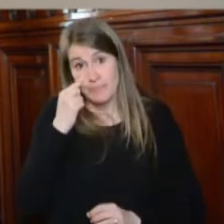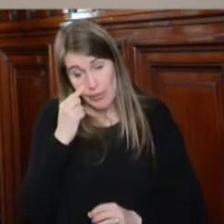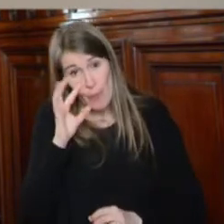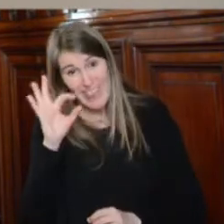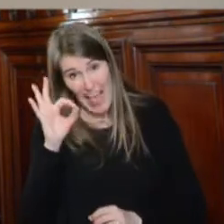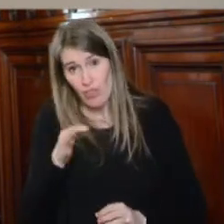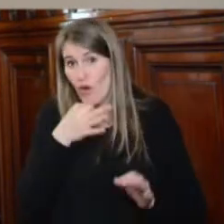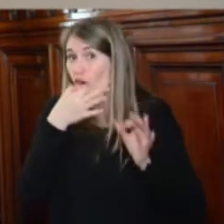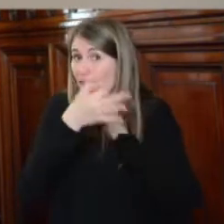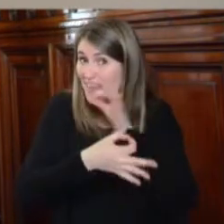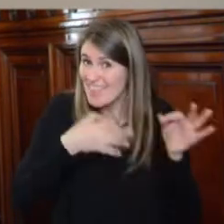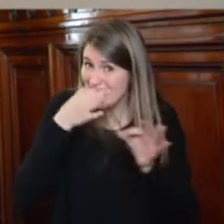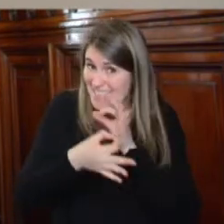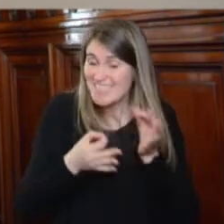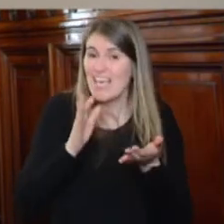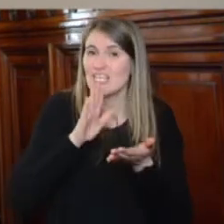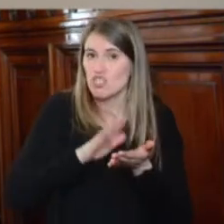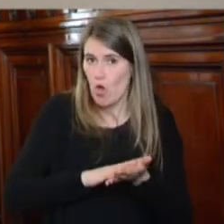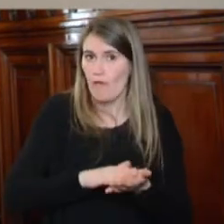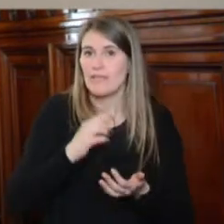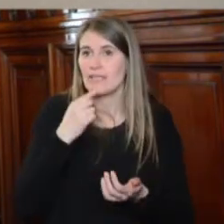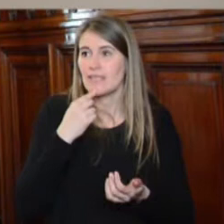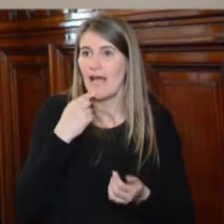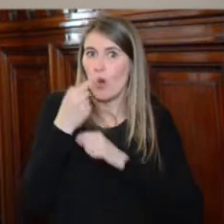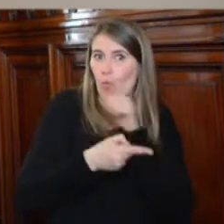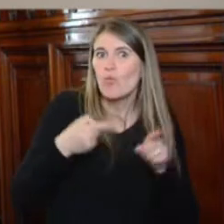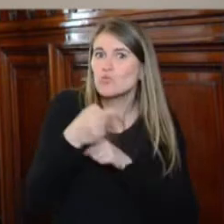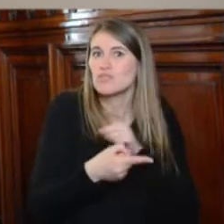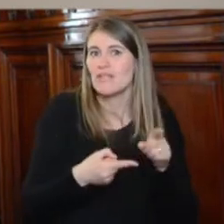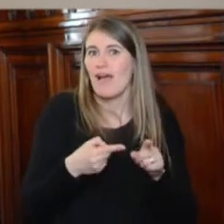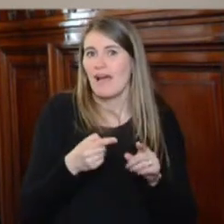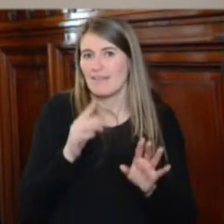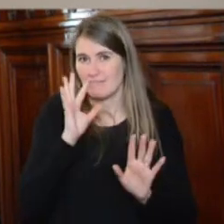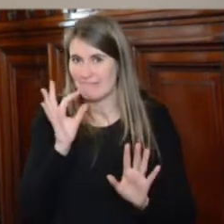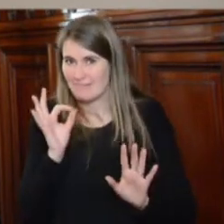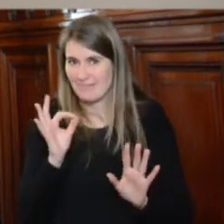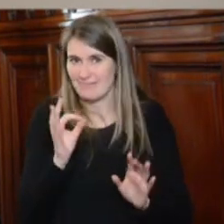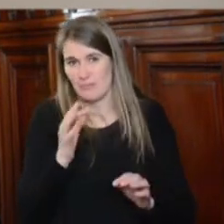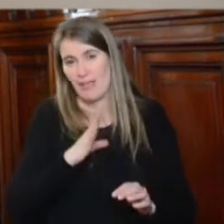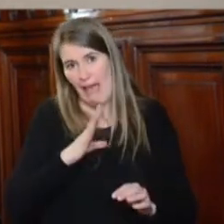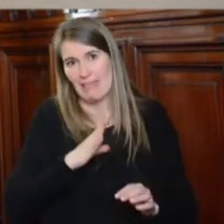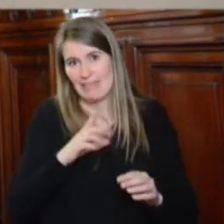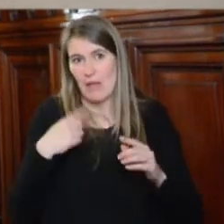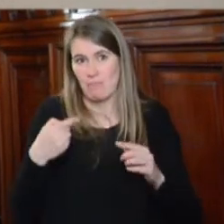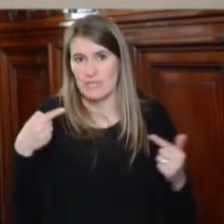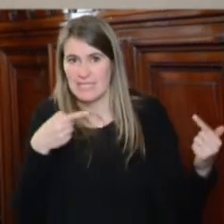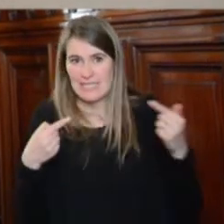manifestaciones cuando nos referimos a cuestiones que obviamente generan cierto